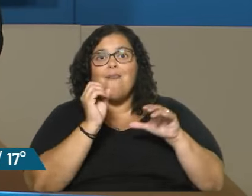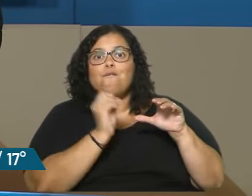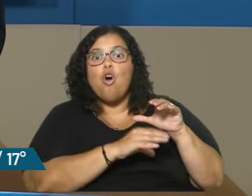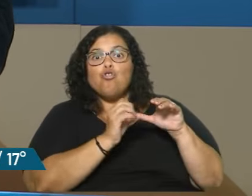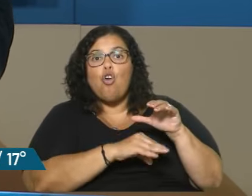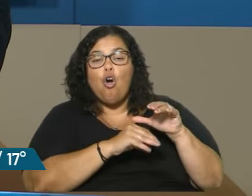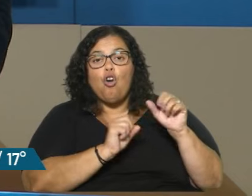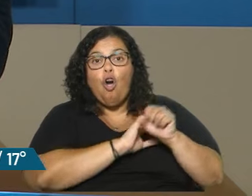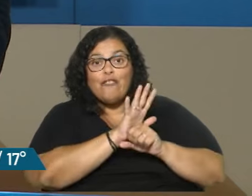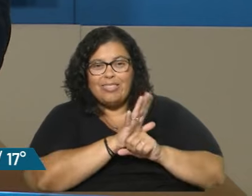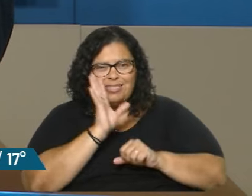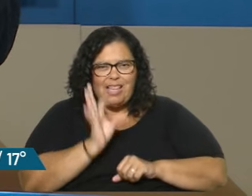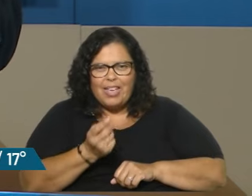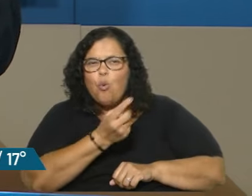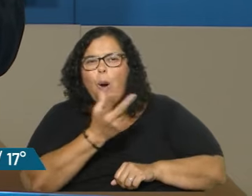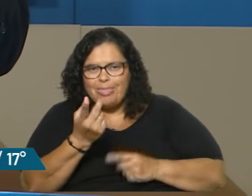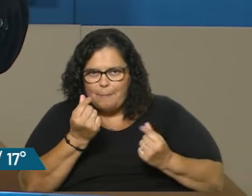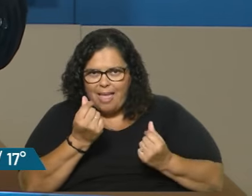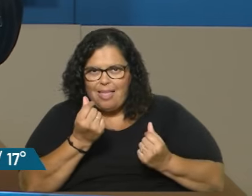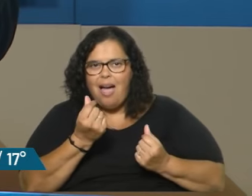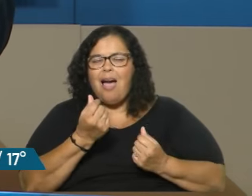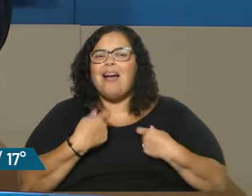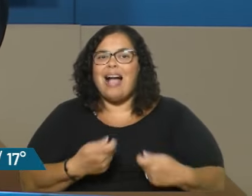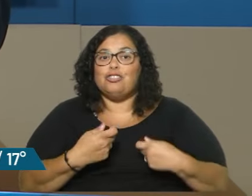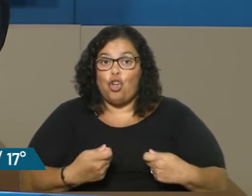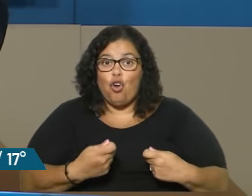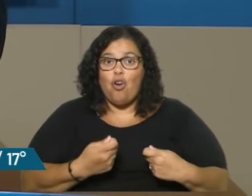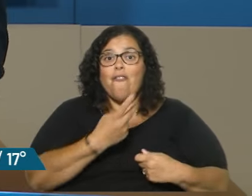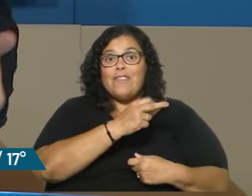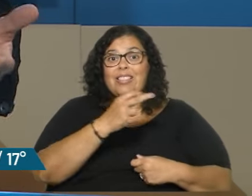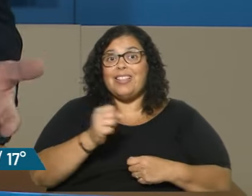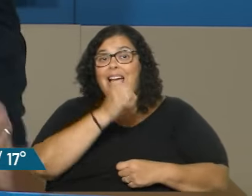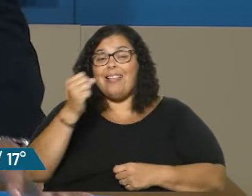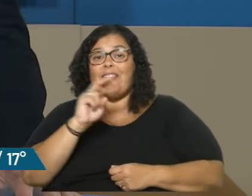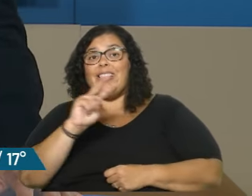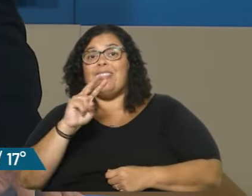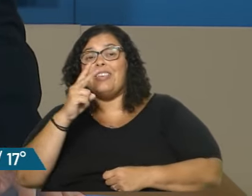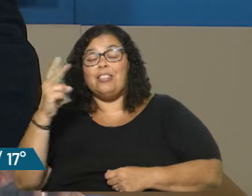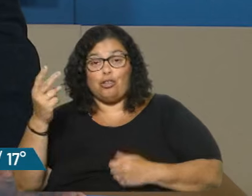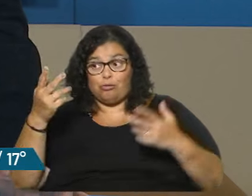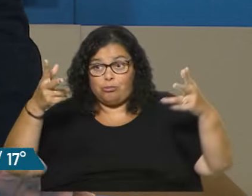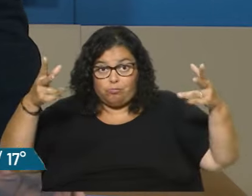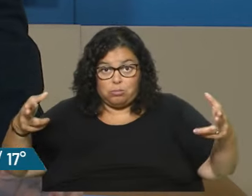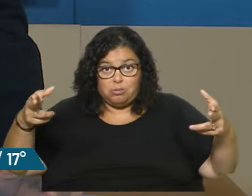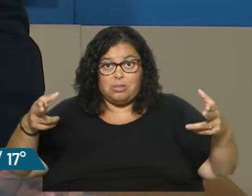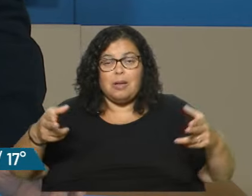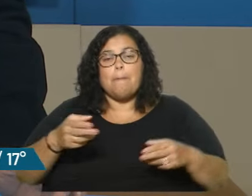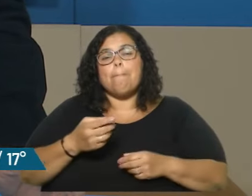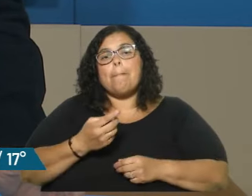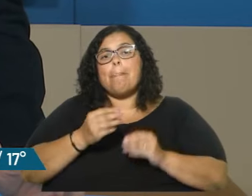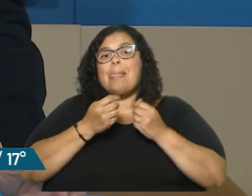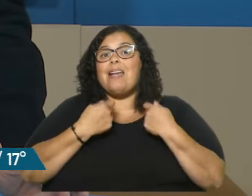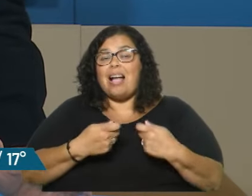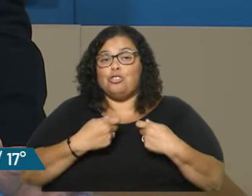¿tú sabes cuánto fue que gastó en total? Entre 2020 y 2022 inclusive. La última rendición de cuentas se gastó... Se